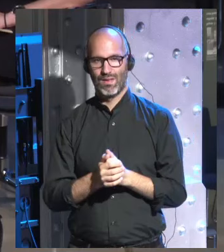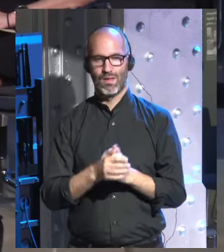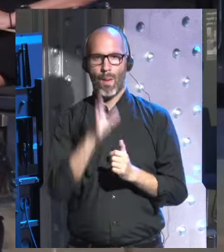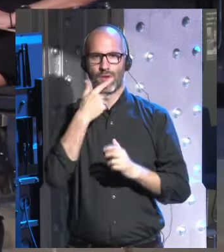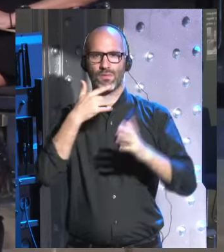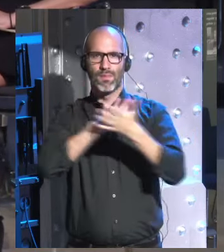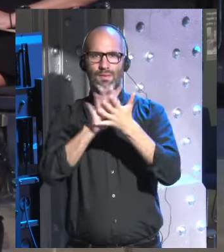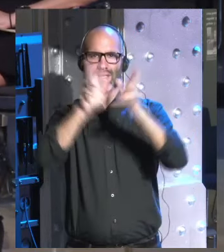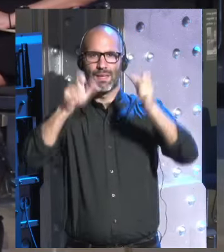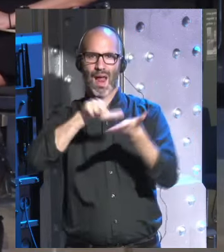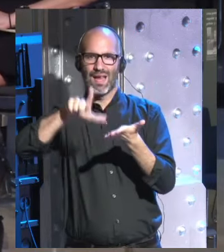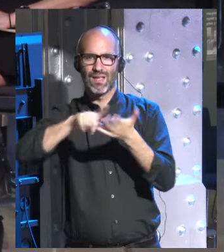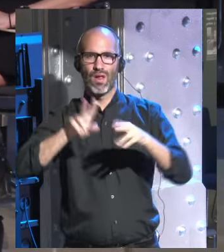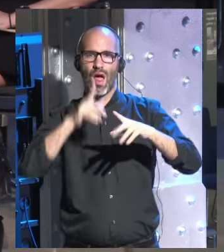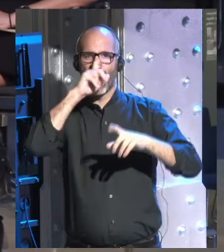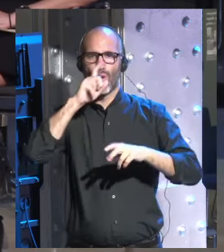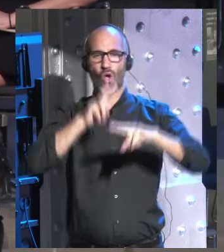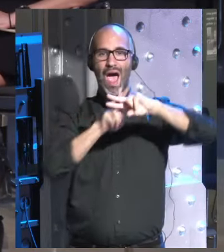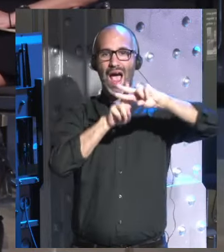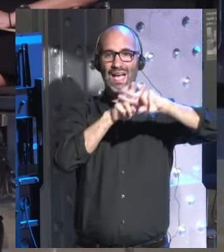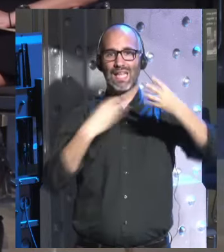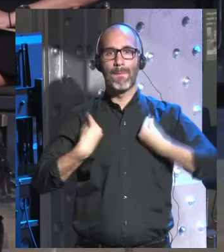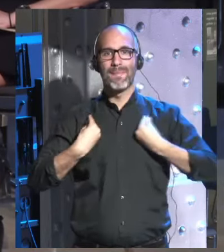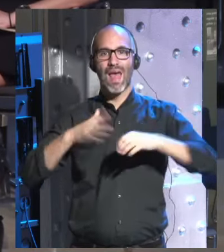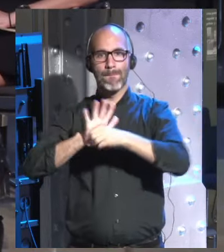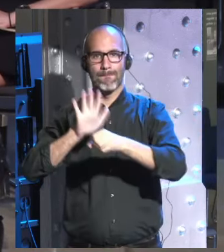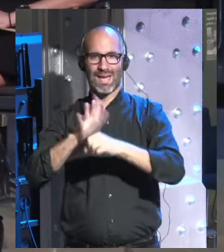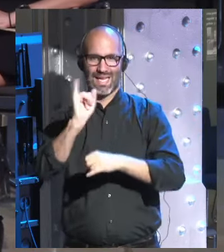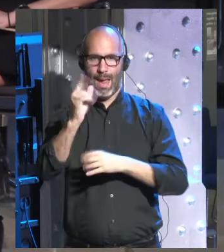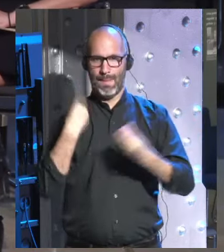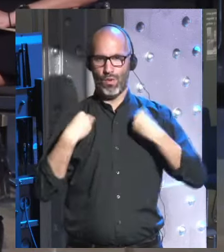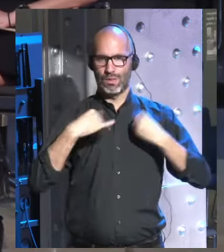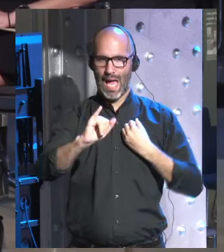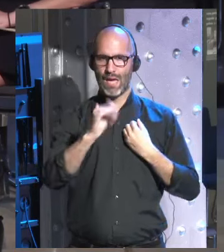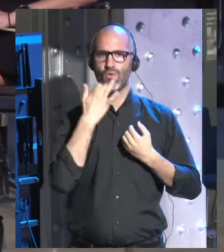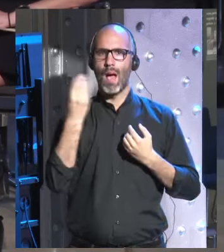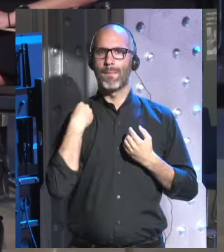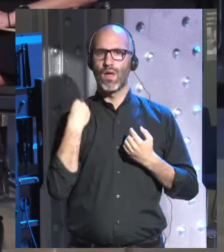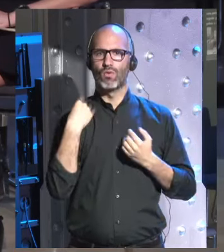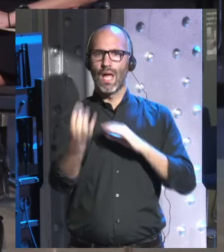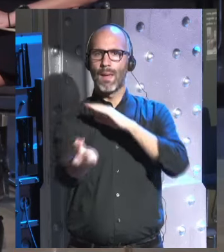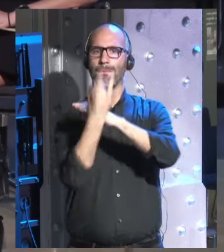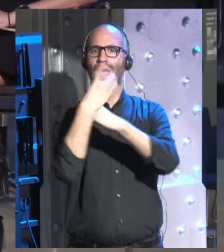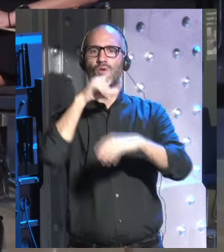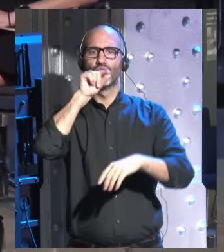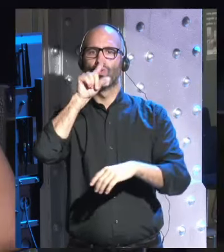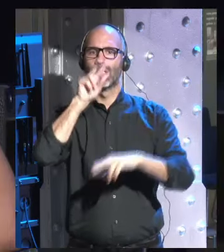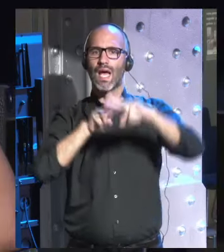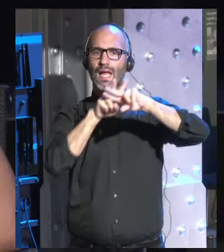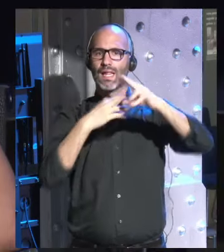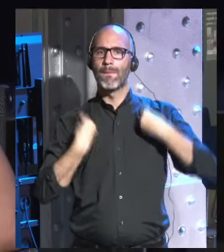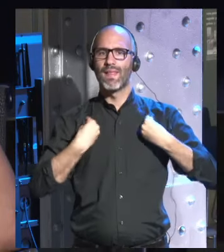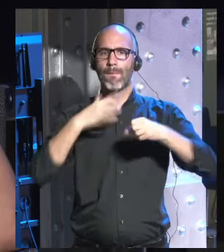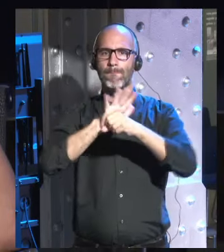literatura recuerdo que el hashtag es vida en martes tenemos ya bastantes preguntas es una pregunta que nos envían por twitter con el hashtag